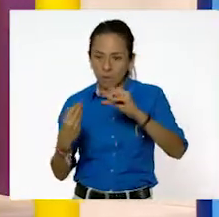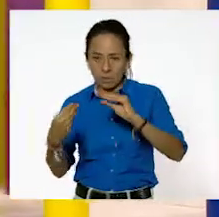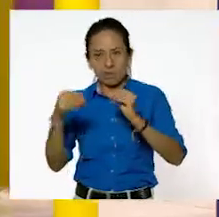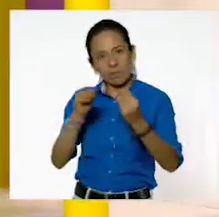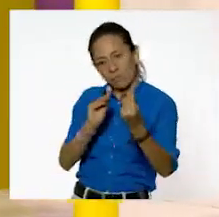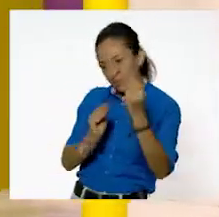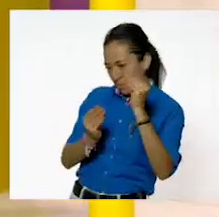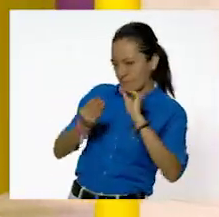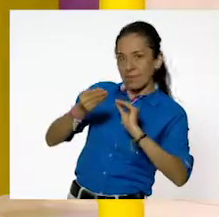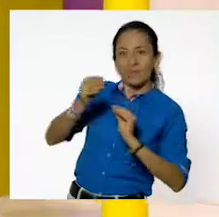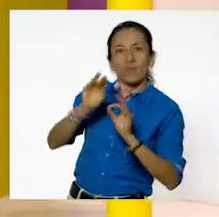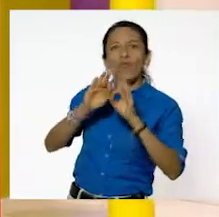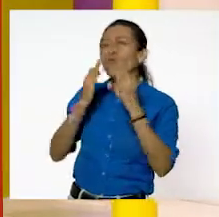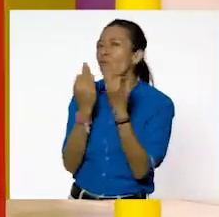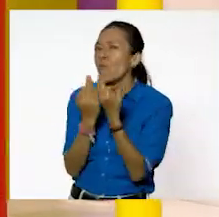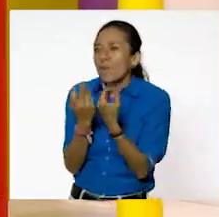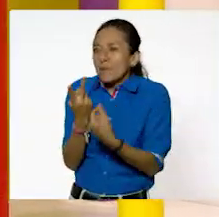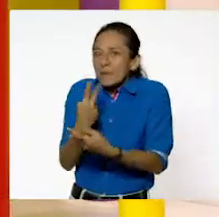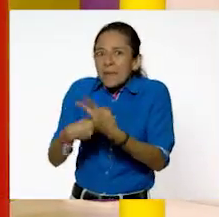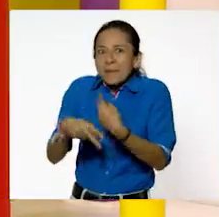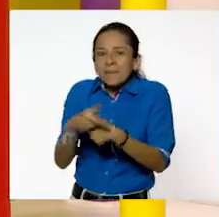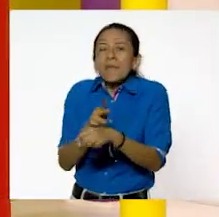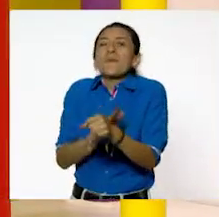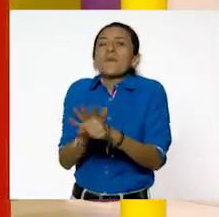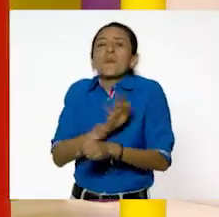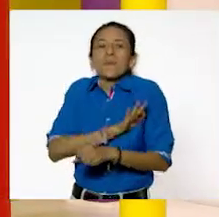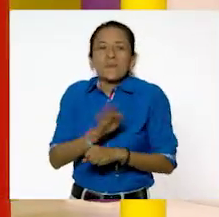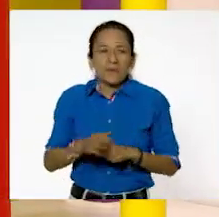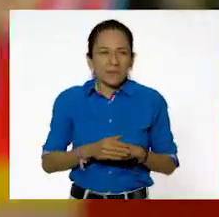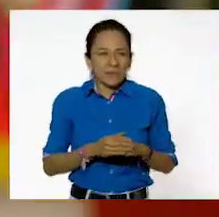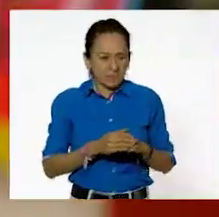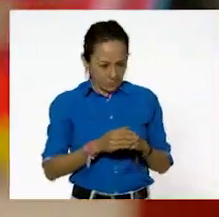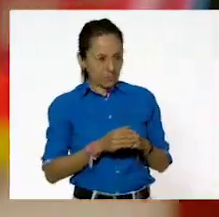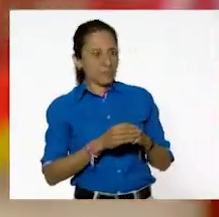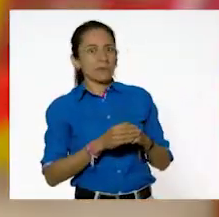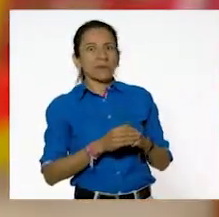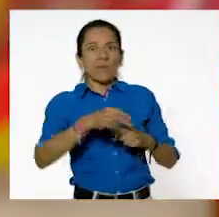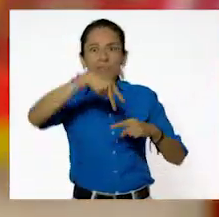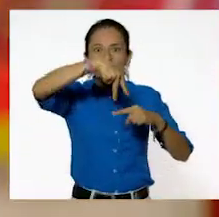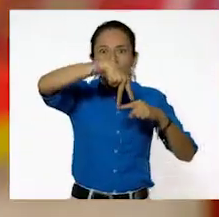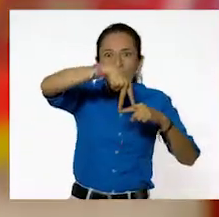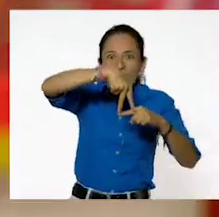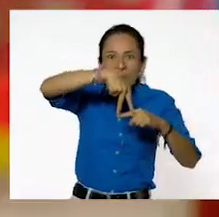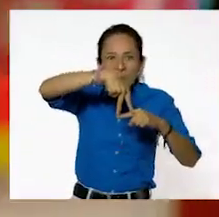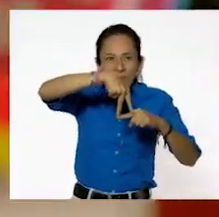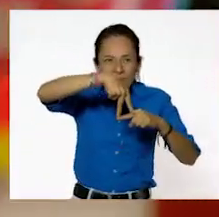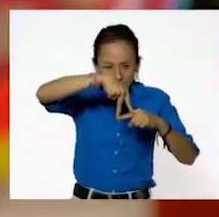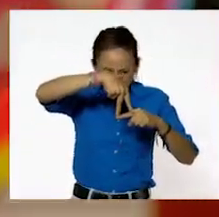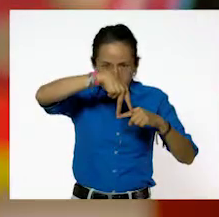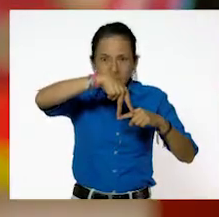obtener. A ver, tal vez aquí se hizo como un triángulo. Aquí quedó como un piquito.